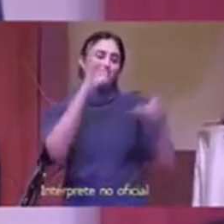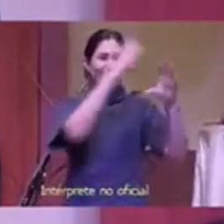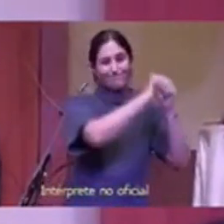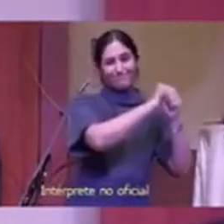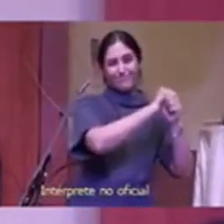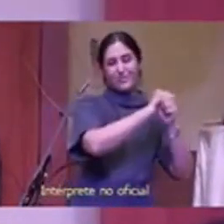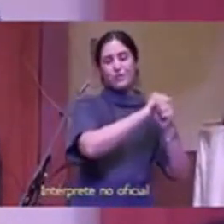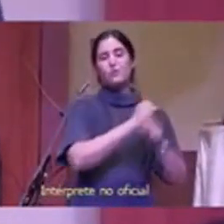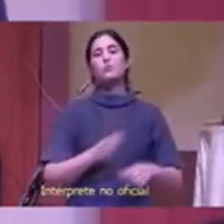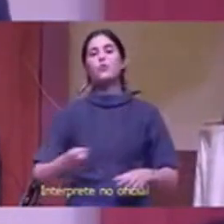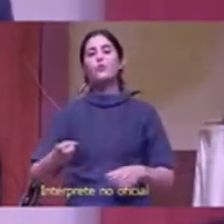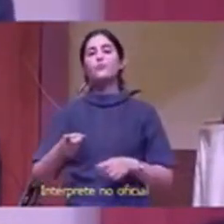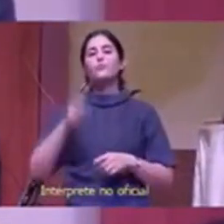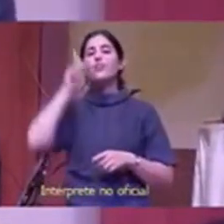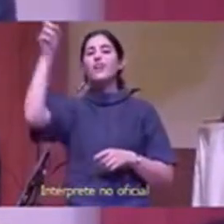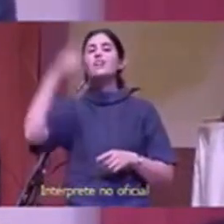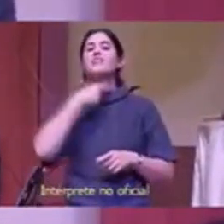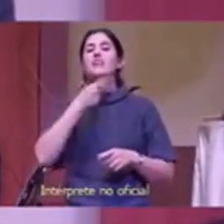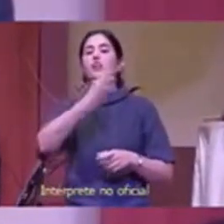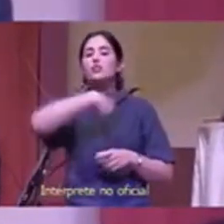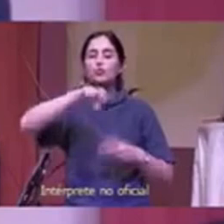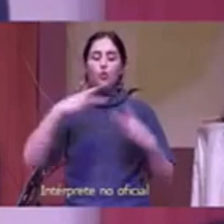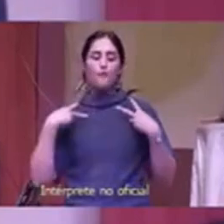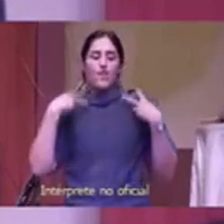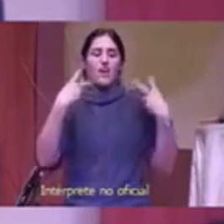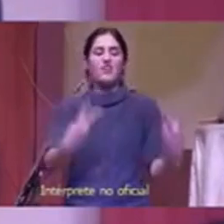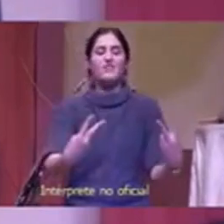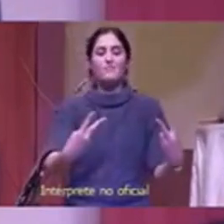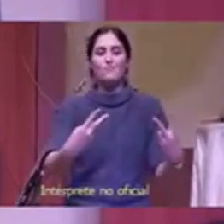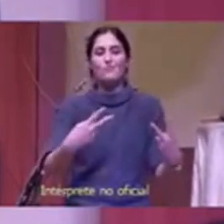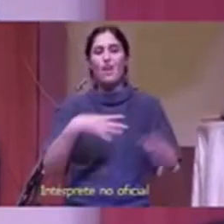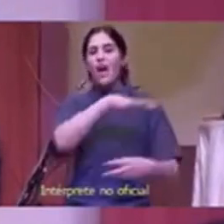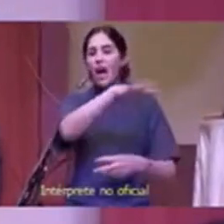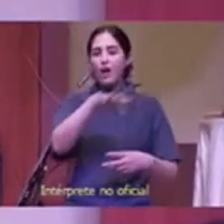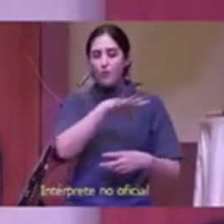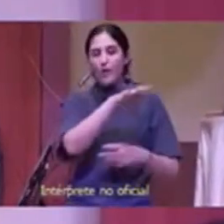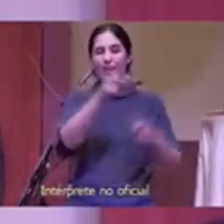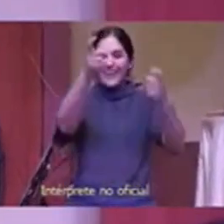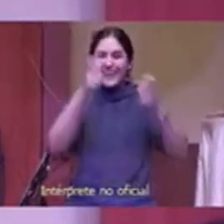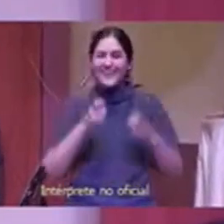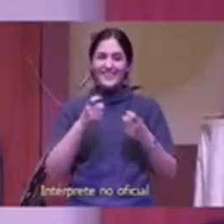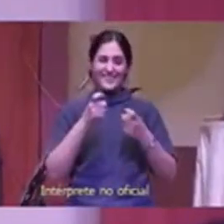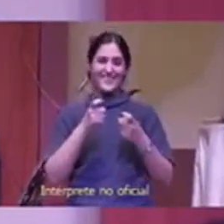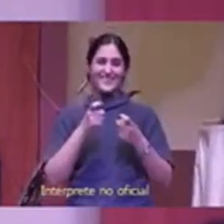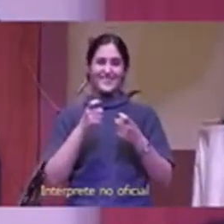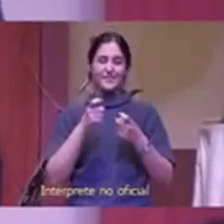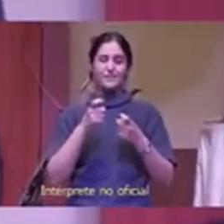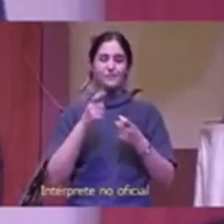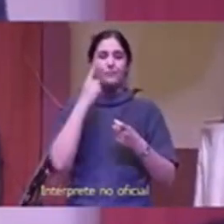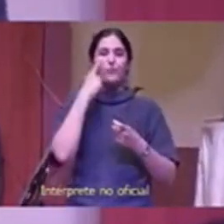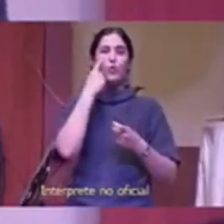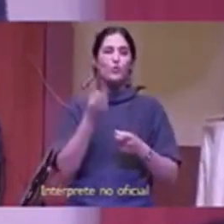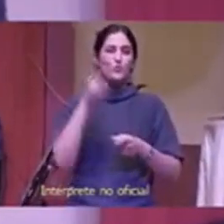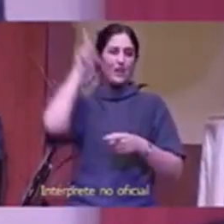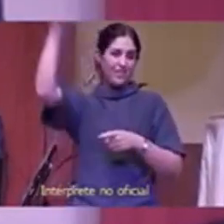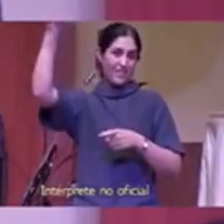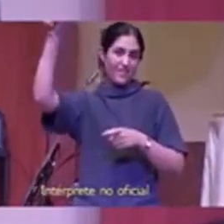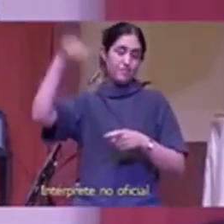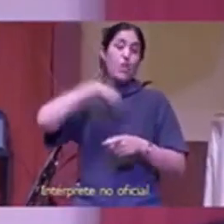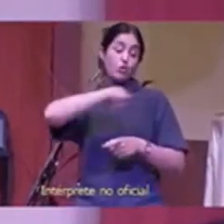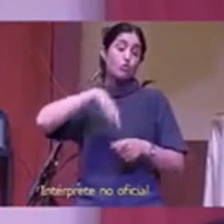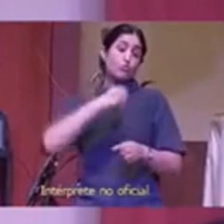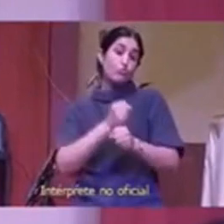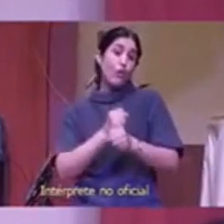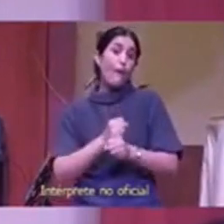y creo que eso le agrada a Dios pero tenemos que considerar otros lugares oscuros también